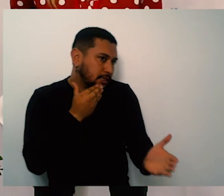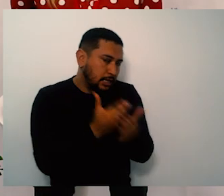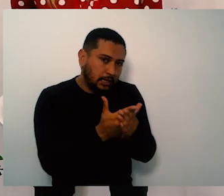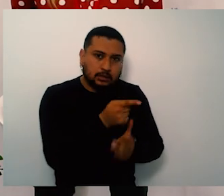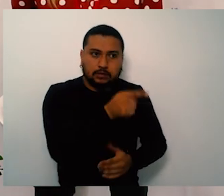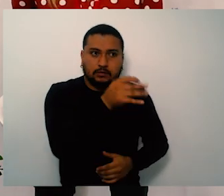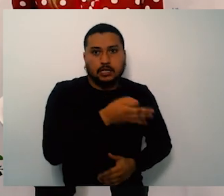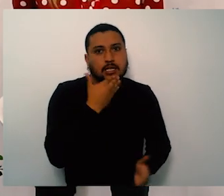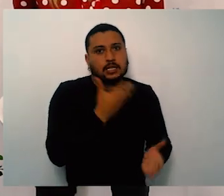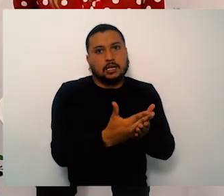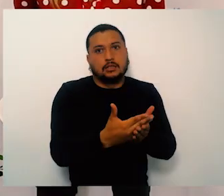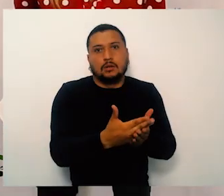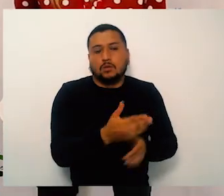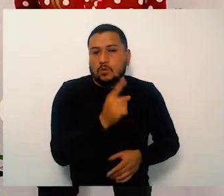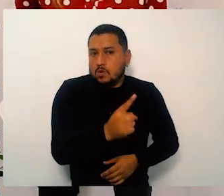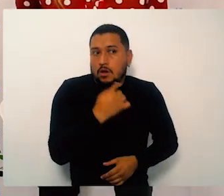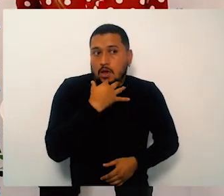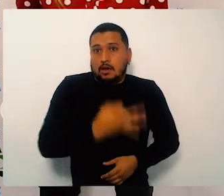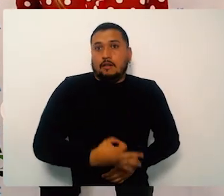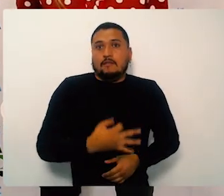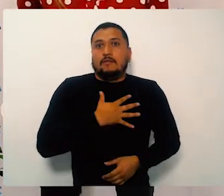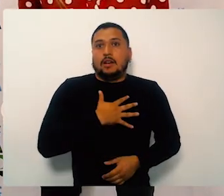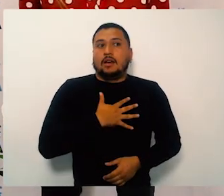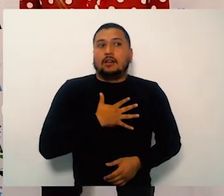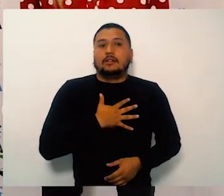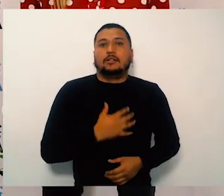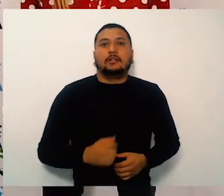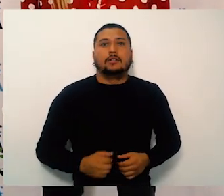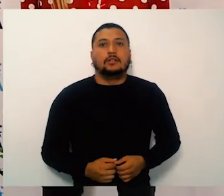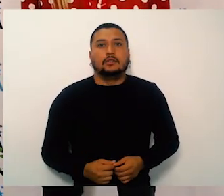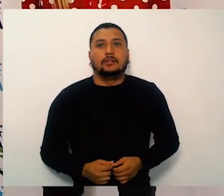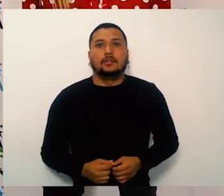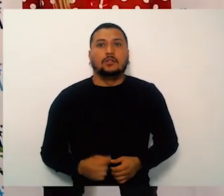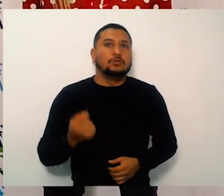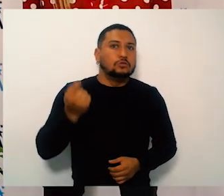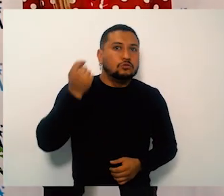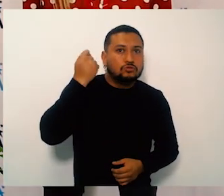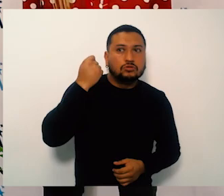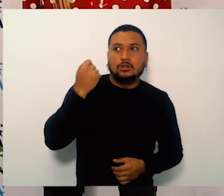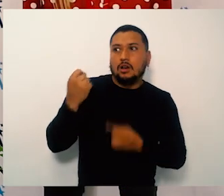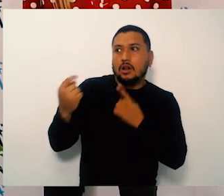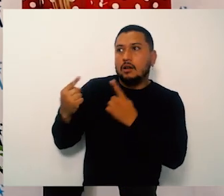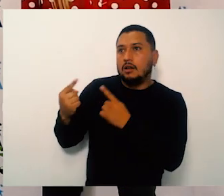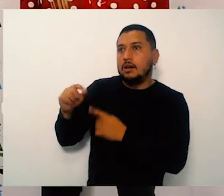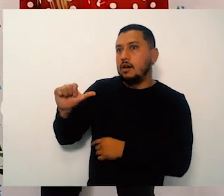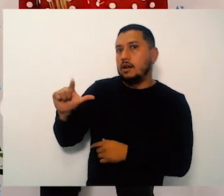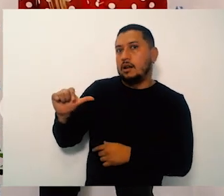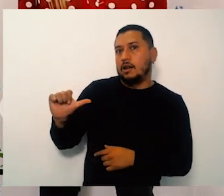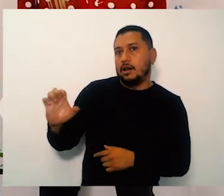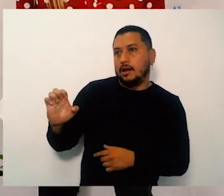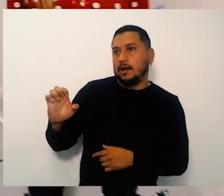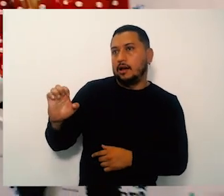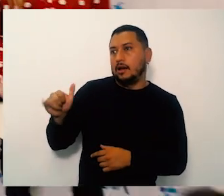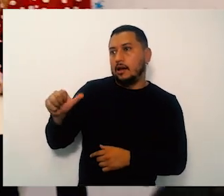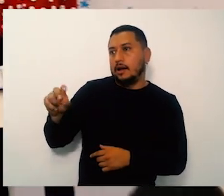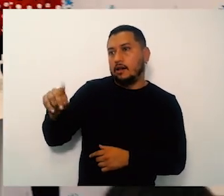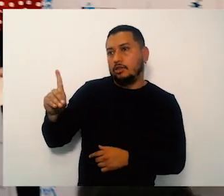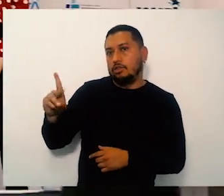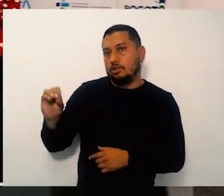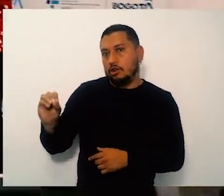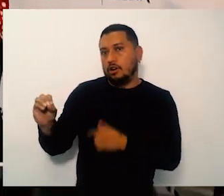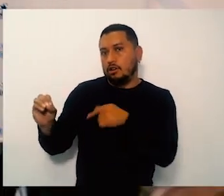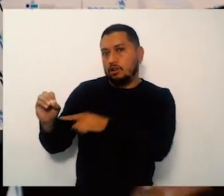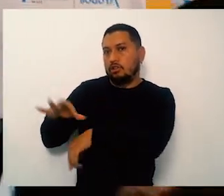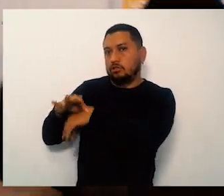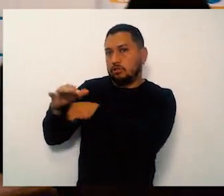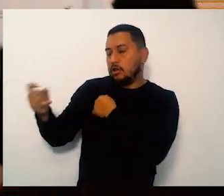mercado de las EPS no es fácil de permear frente a eso yo creo que es la confianza que tengan ustedes también como como